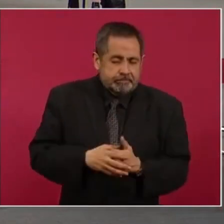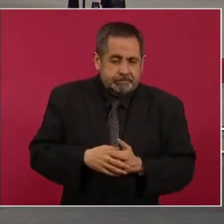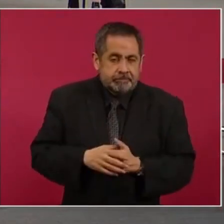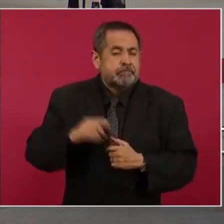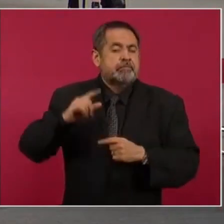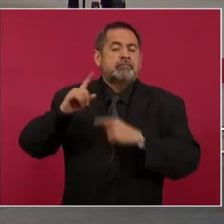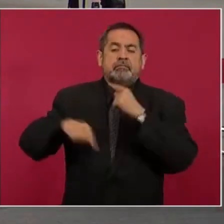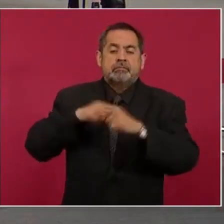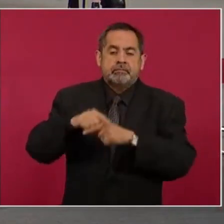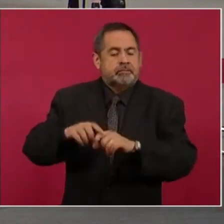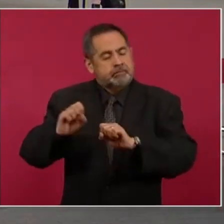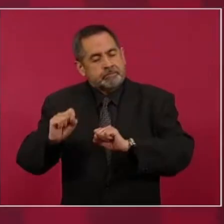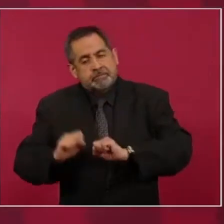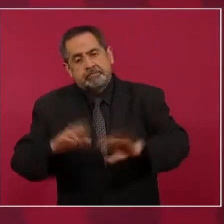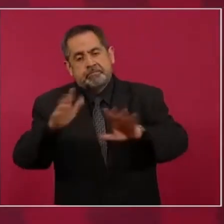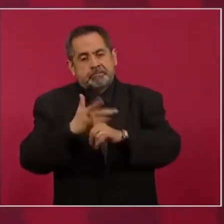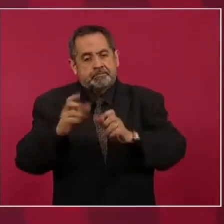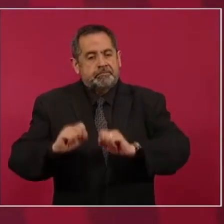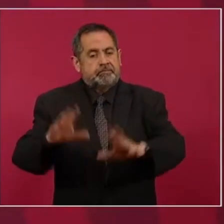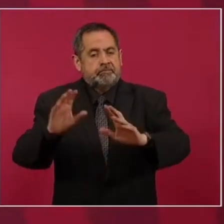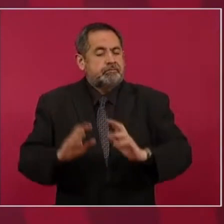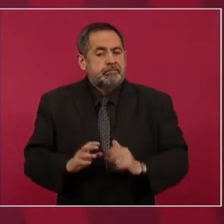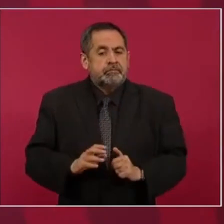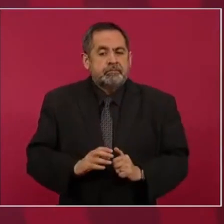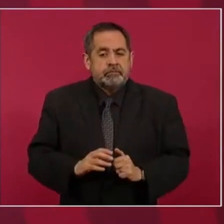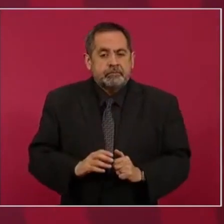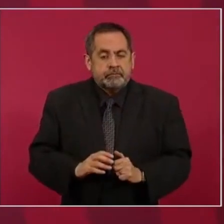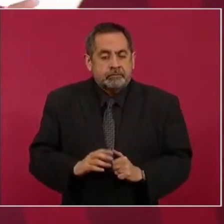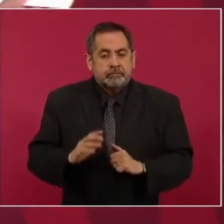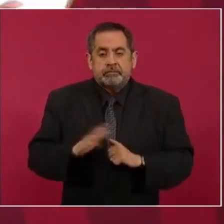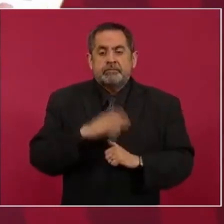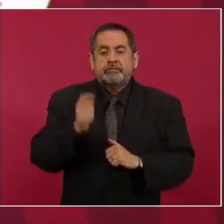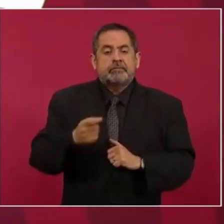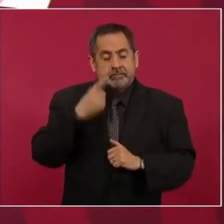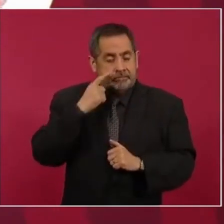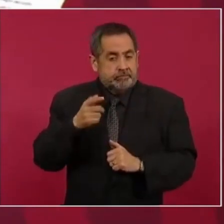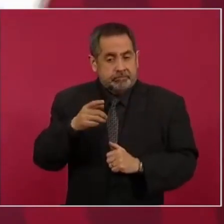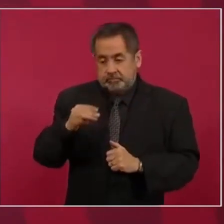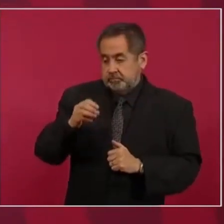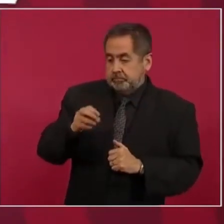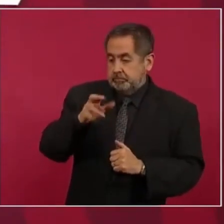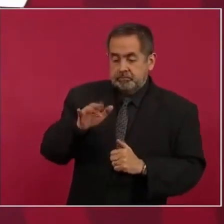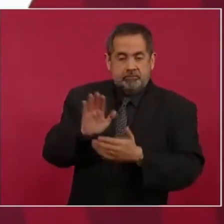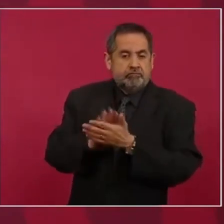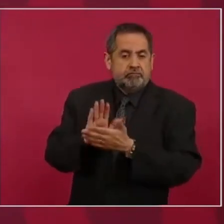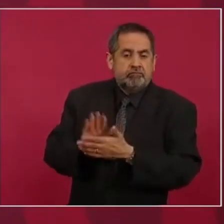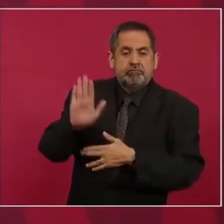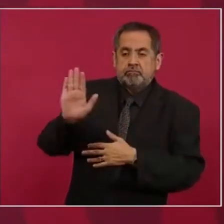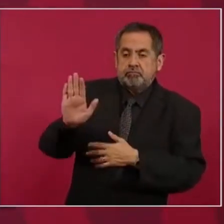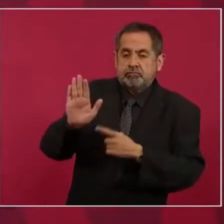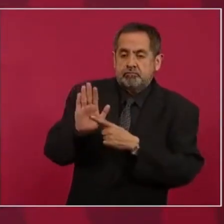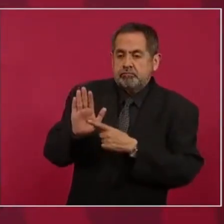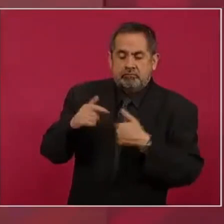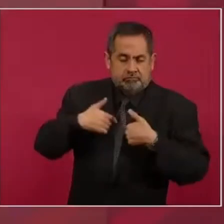que soltar porque muestra que estaba